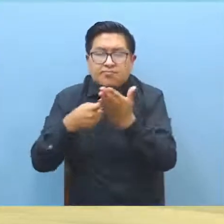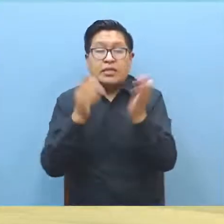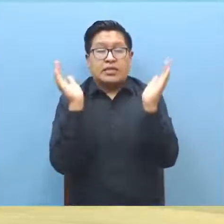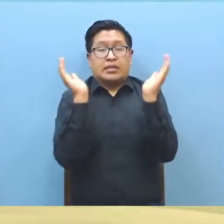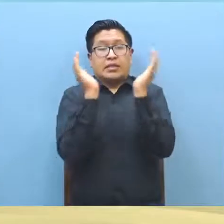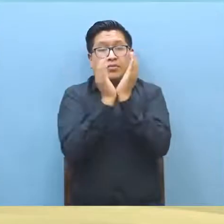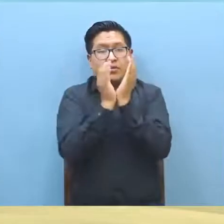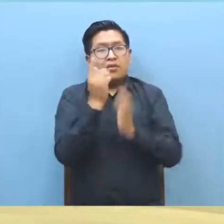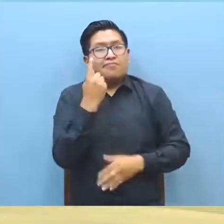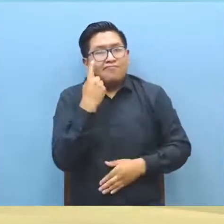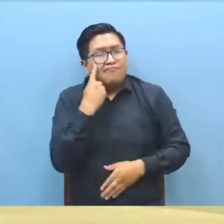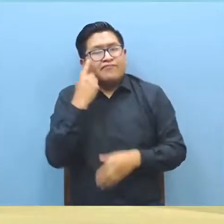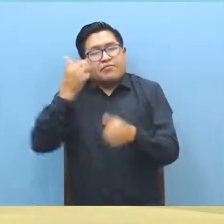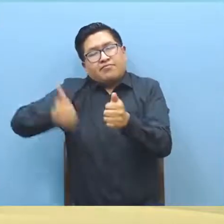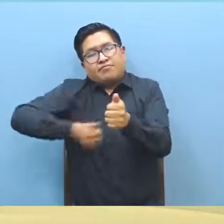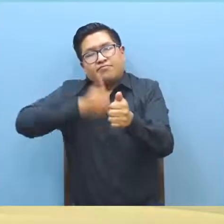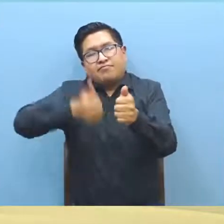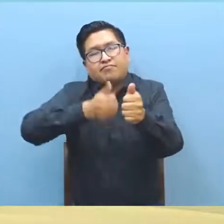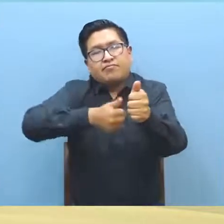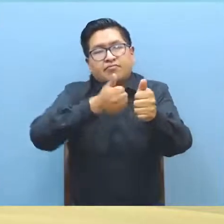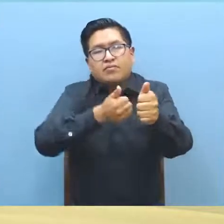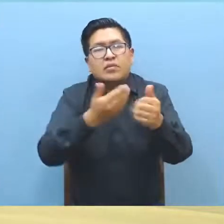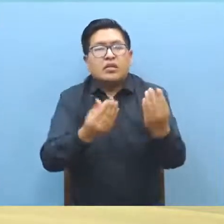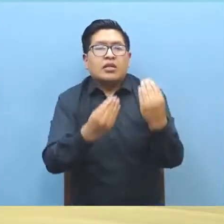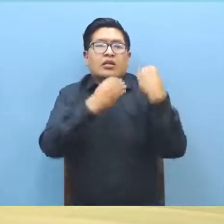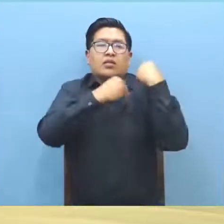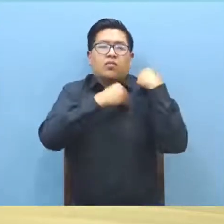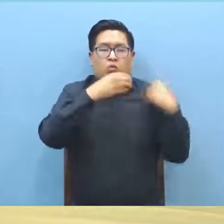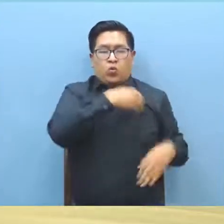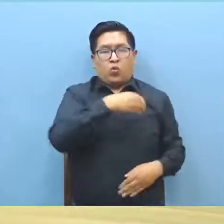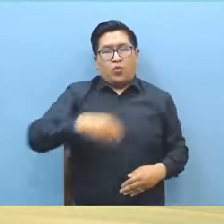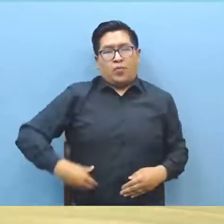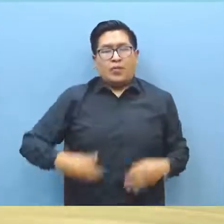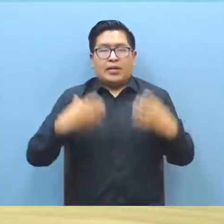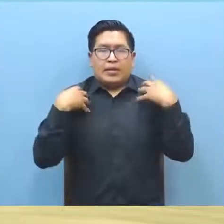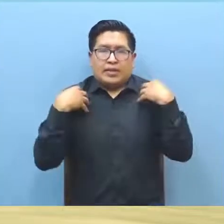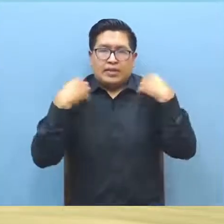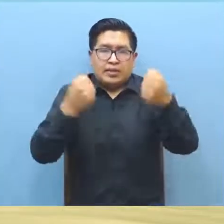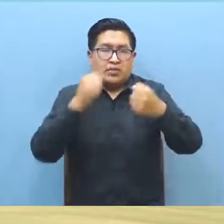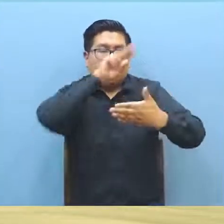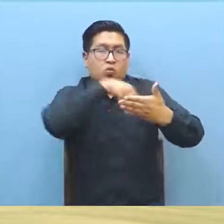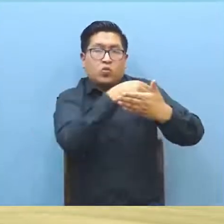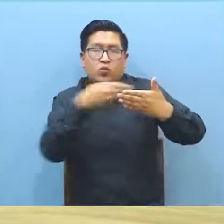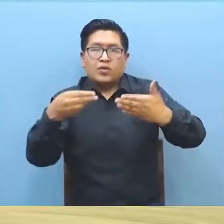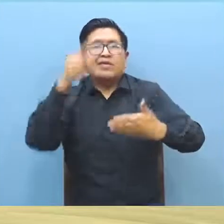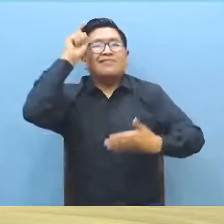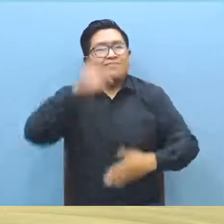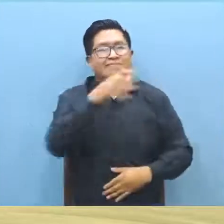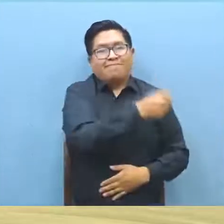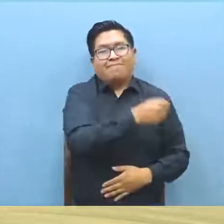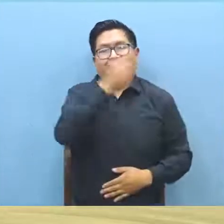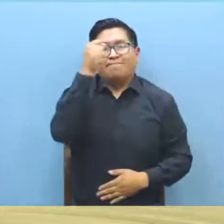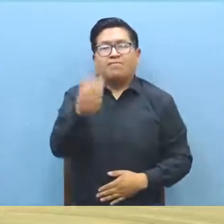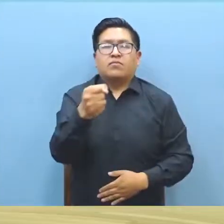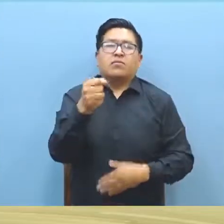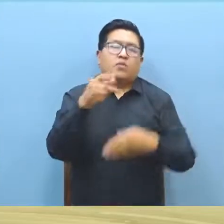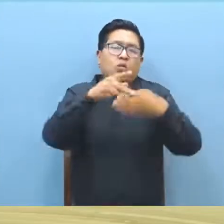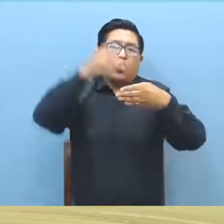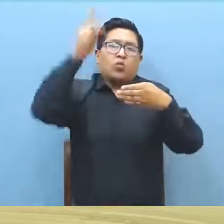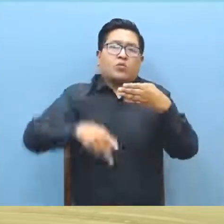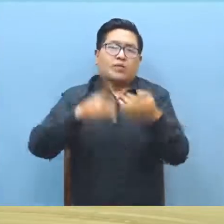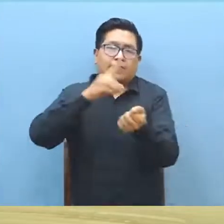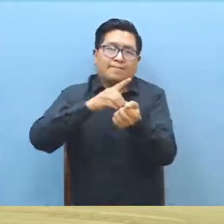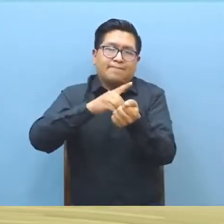realizará el seguimiento ante el Servicio Departamental de Salud de Chuquisaca para que se designe un profesional ginecólogo a la brevedad